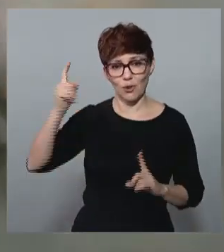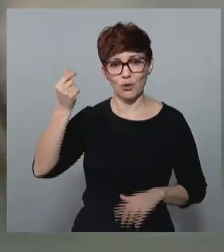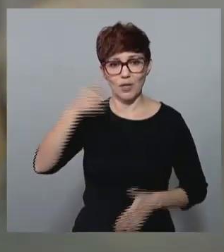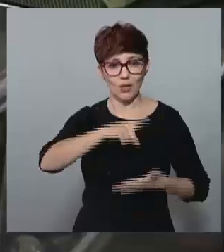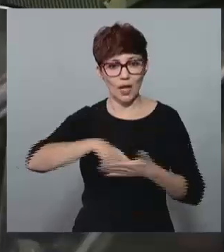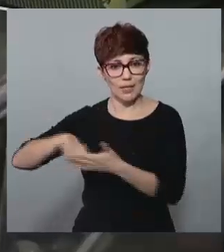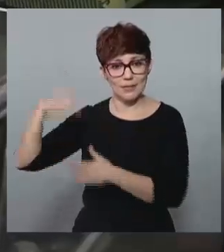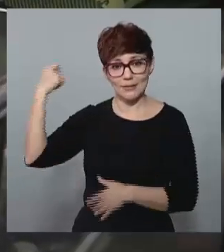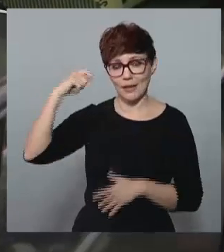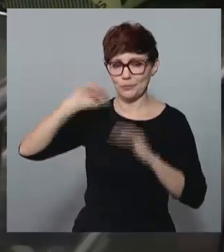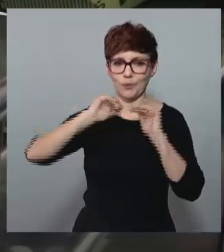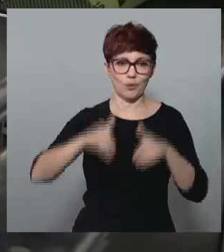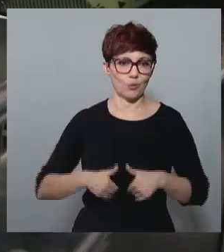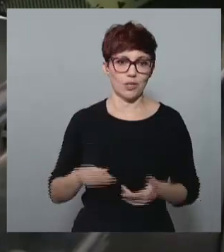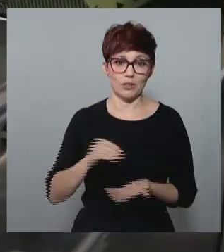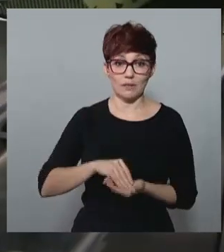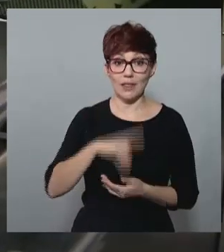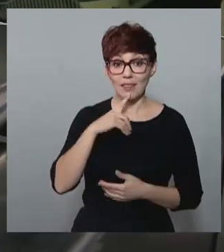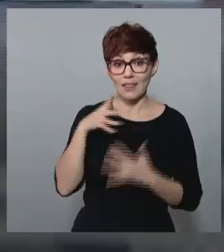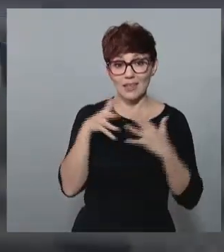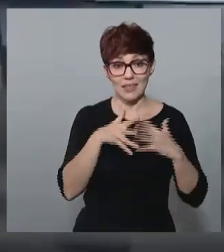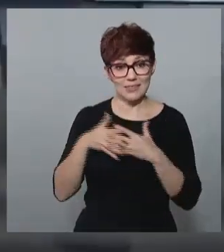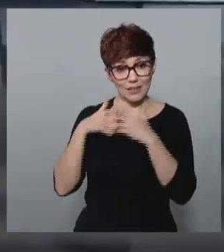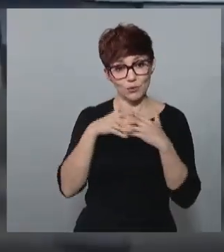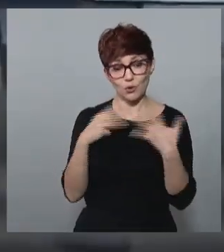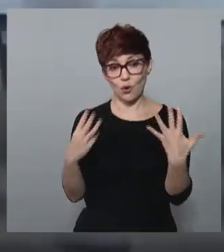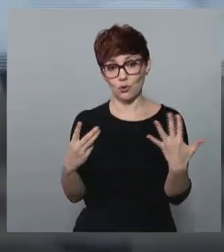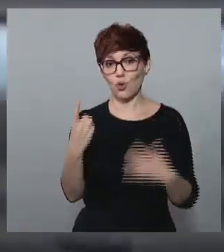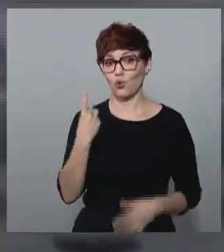regresar. Un estudio asegura que en Estados Unidos son ya uno de cada ocho.